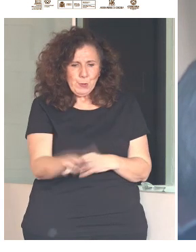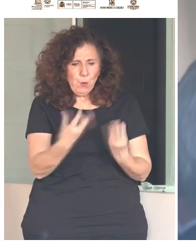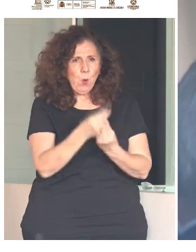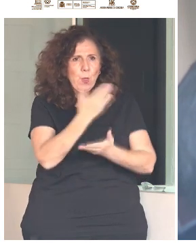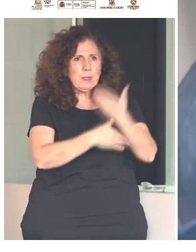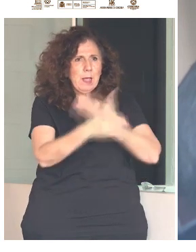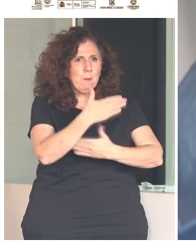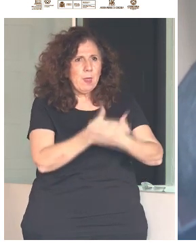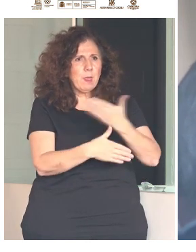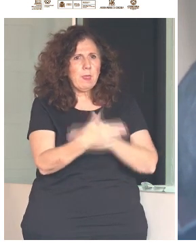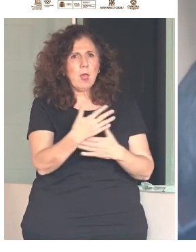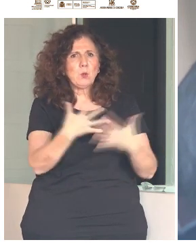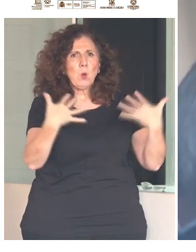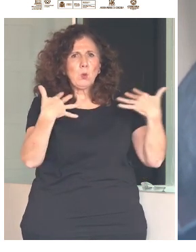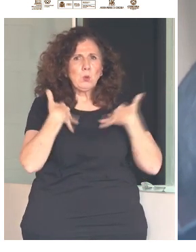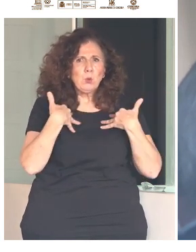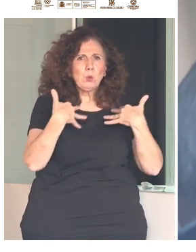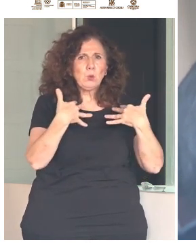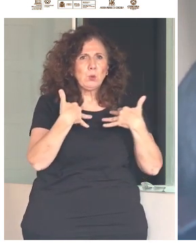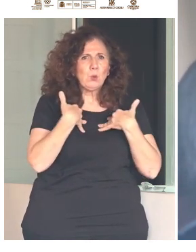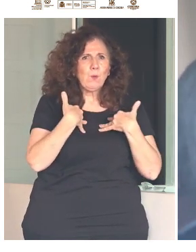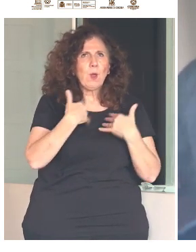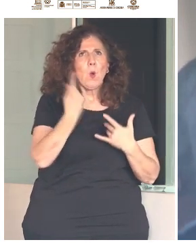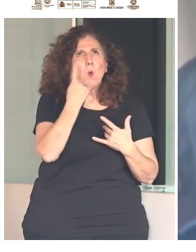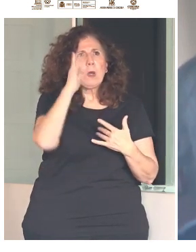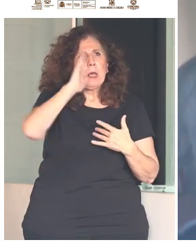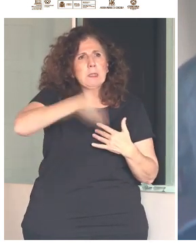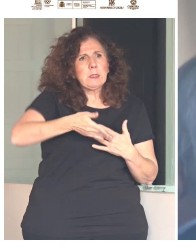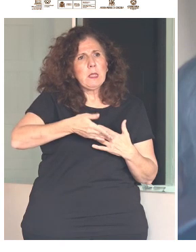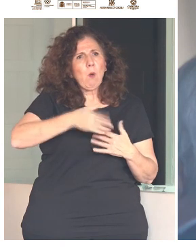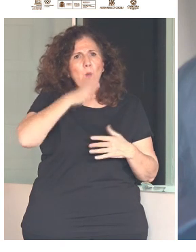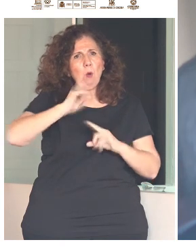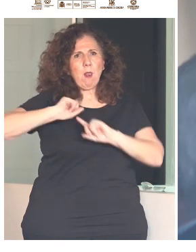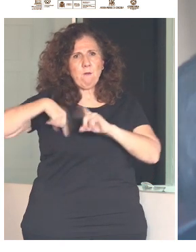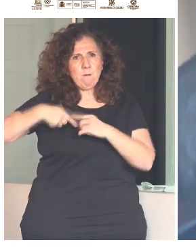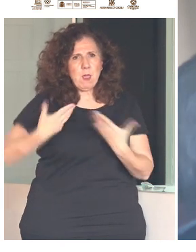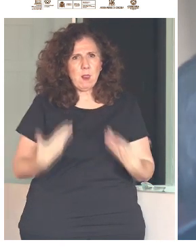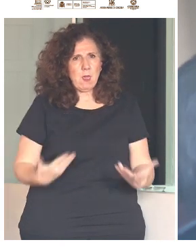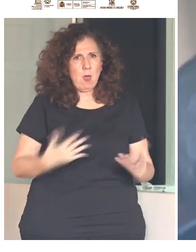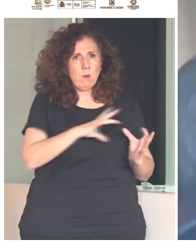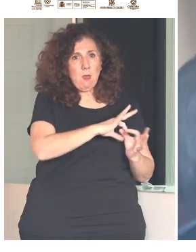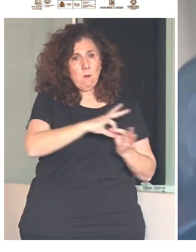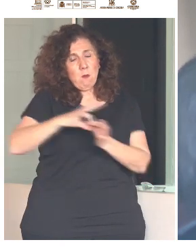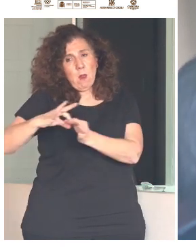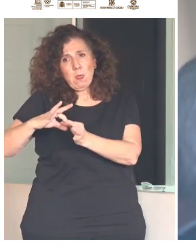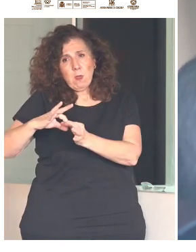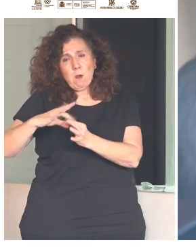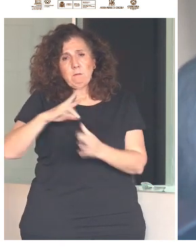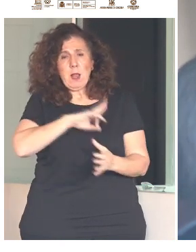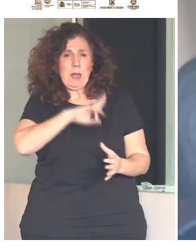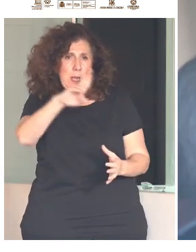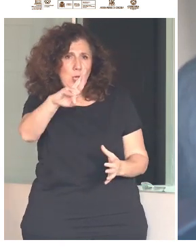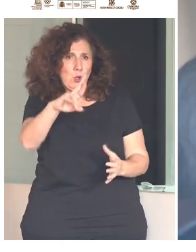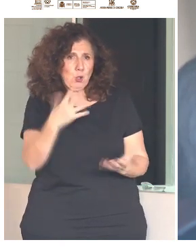está sufriendo un castigo impuesto a la familia. Esta vinculación muchas veces con los